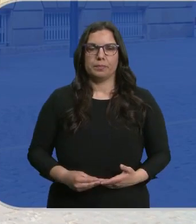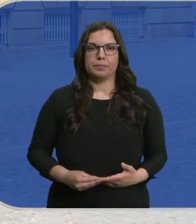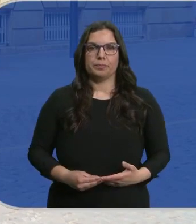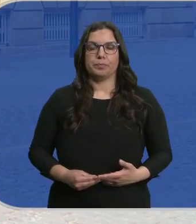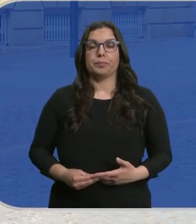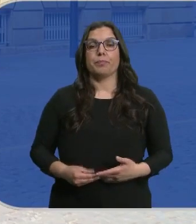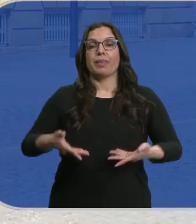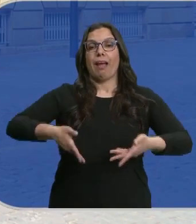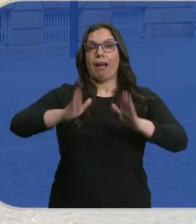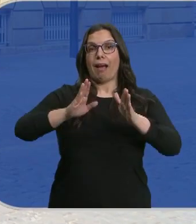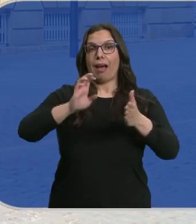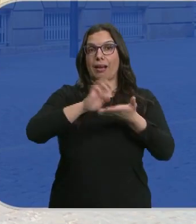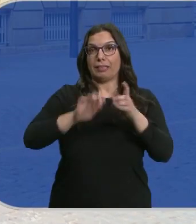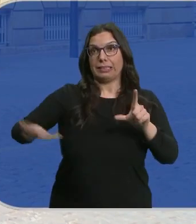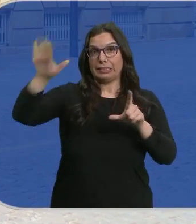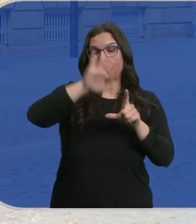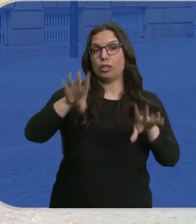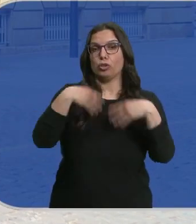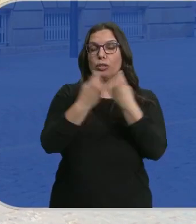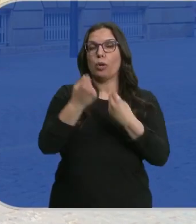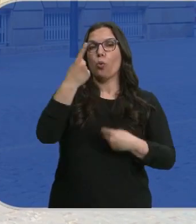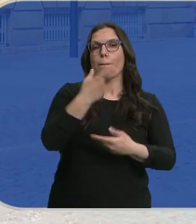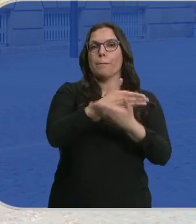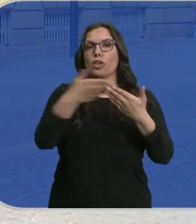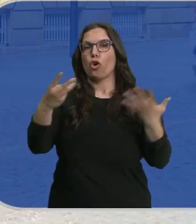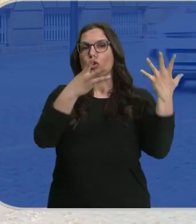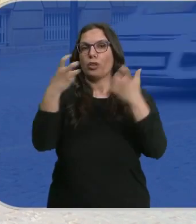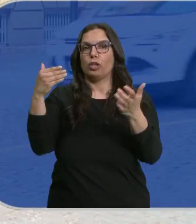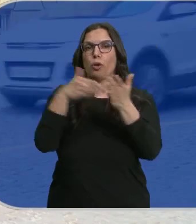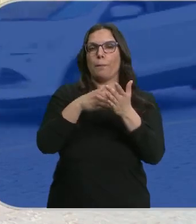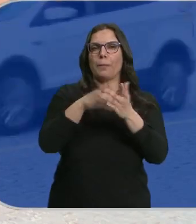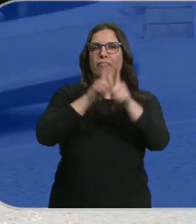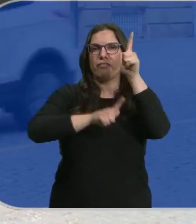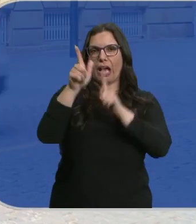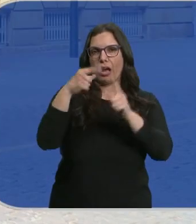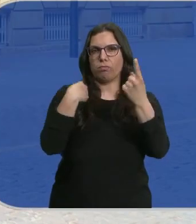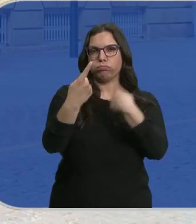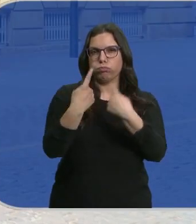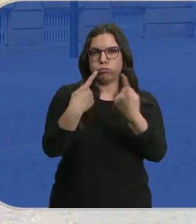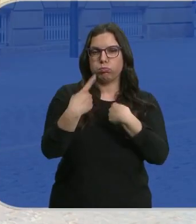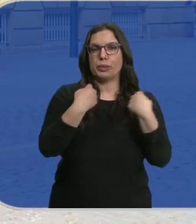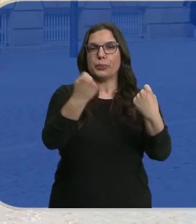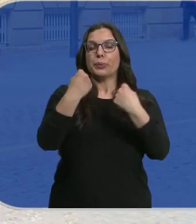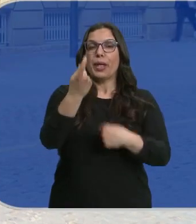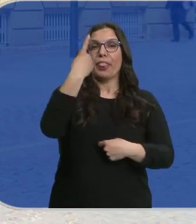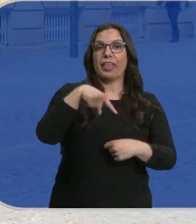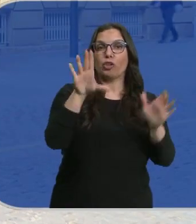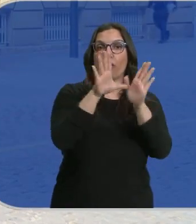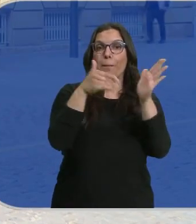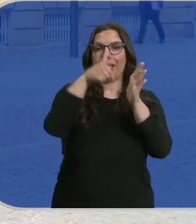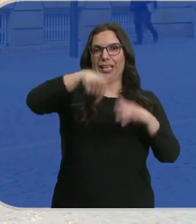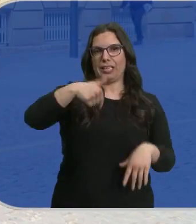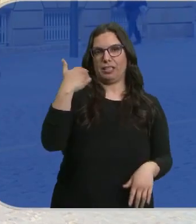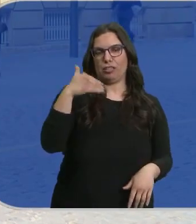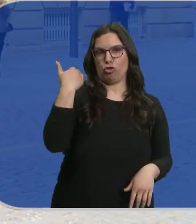En las carreteras de Castilla y León se han producido un total de 1.800.000 desplazamientos, de ellos 110.000 en Soria. En